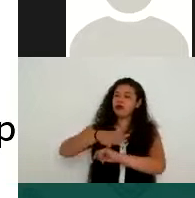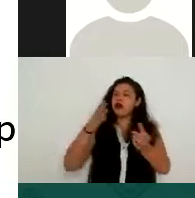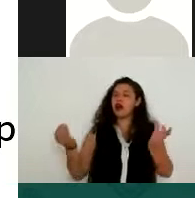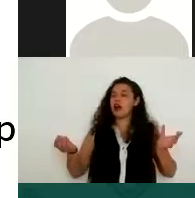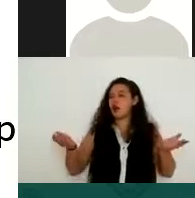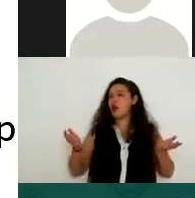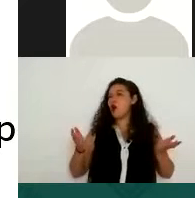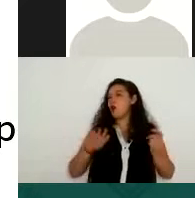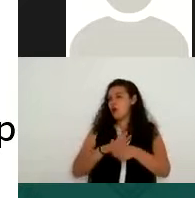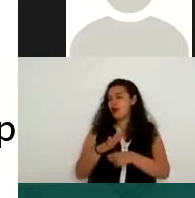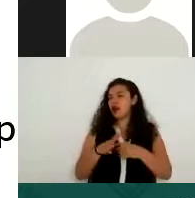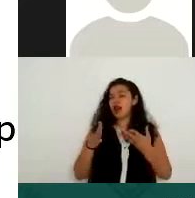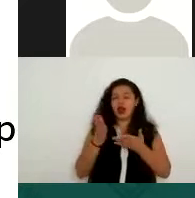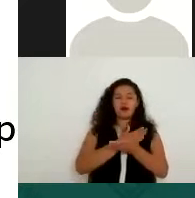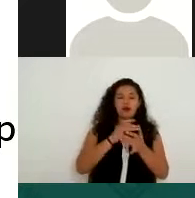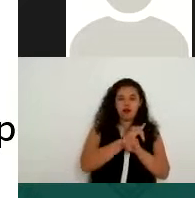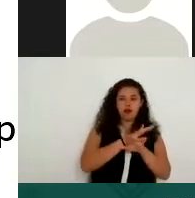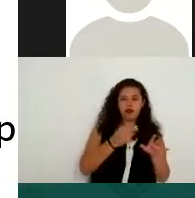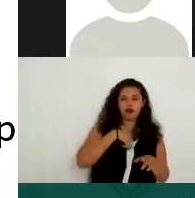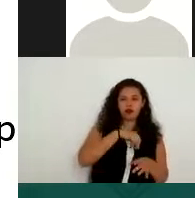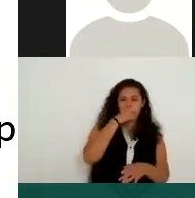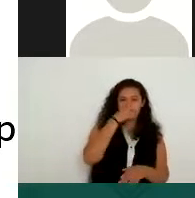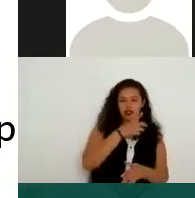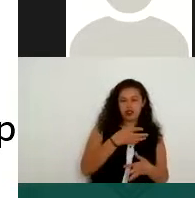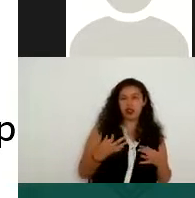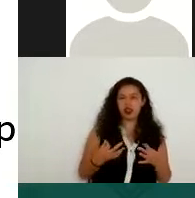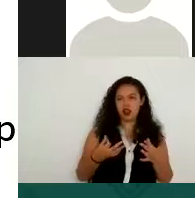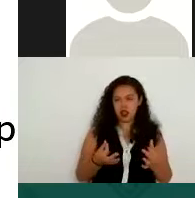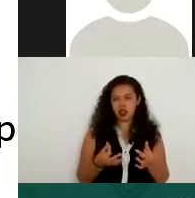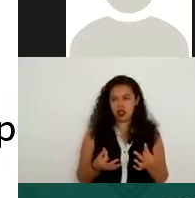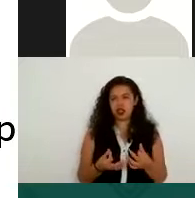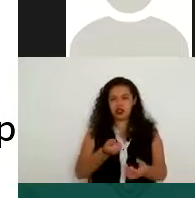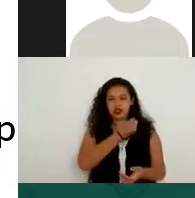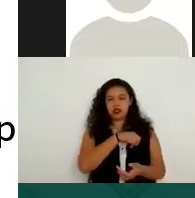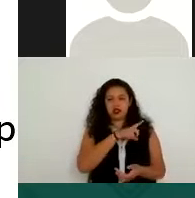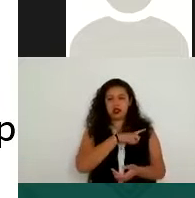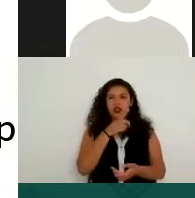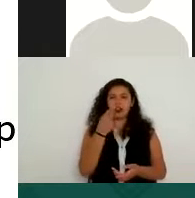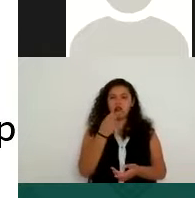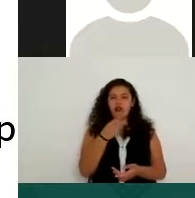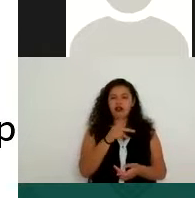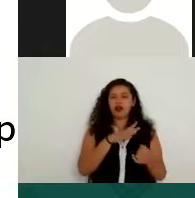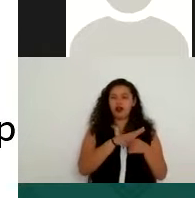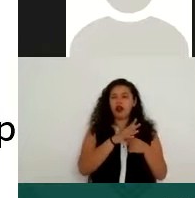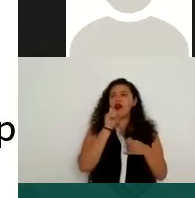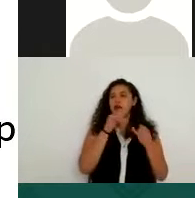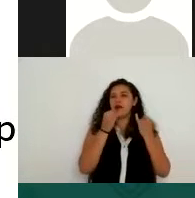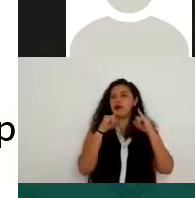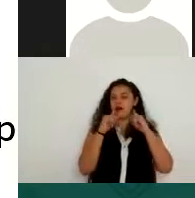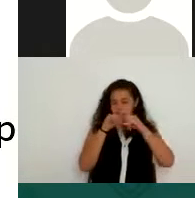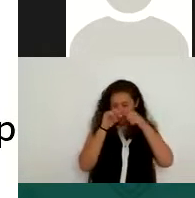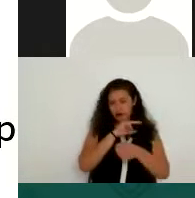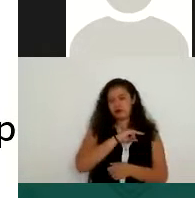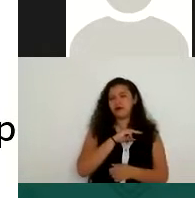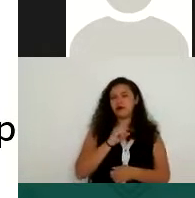mencionamos que se consideran sensibles como el estado de salud, hay que considerar que también hay muchas instituciones de asistencia privada que